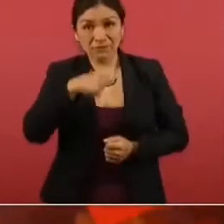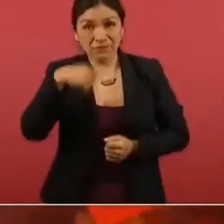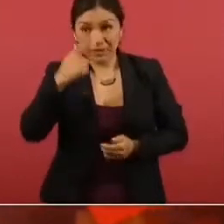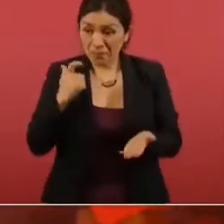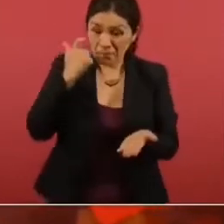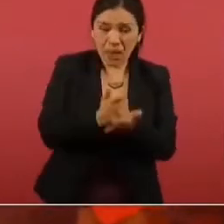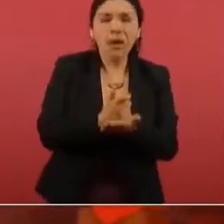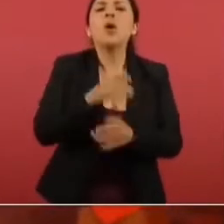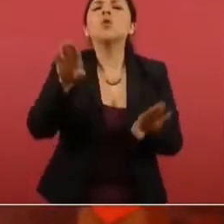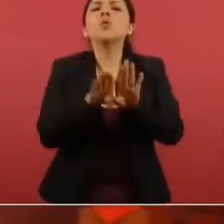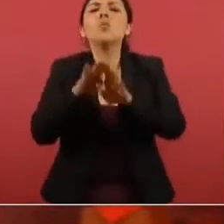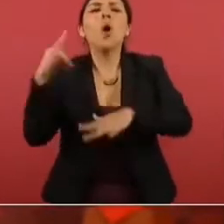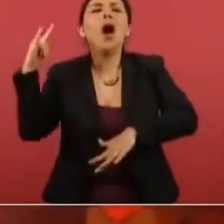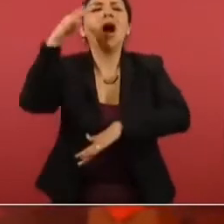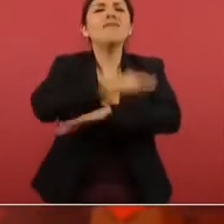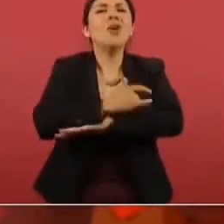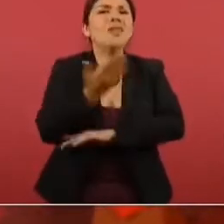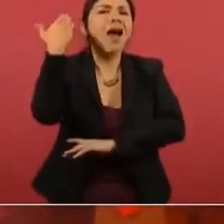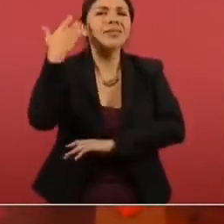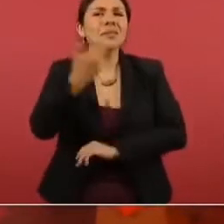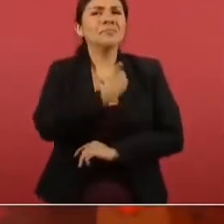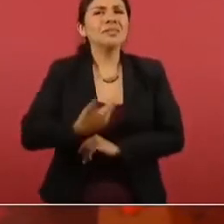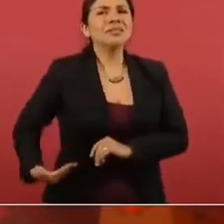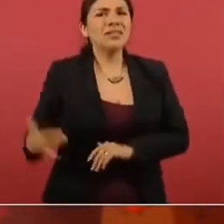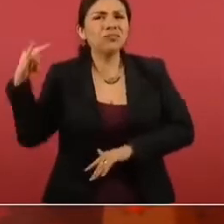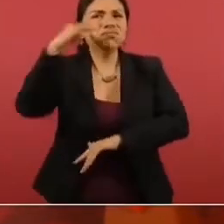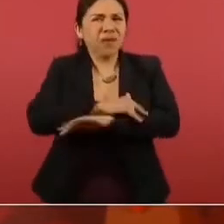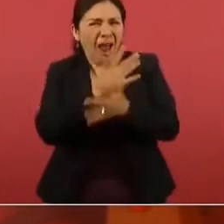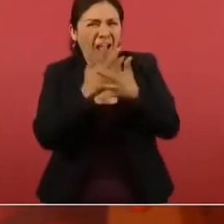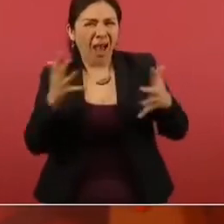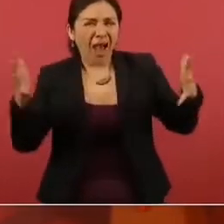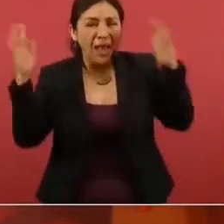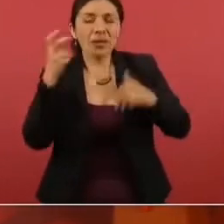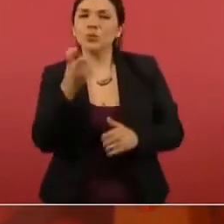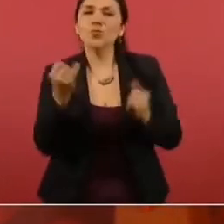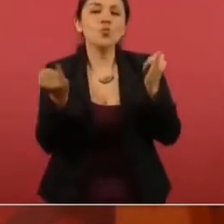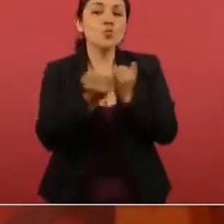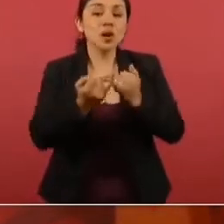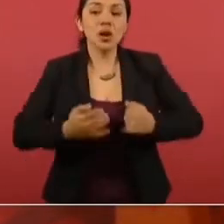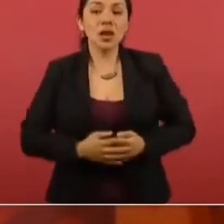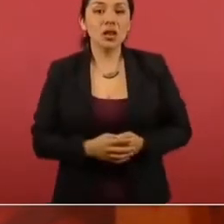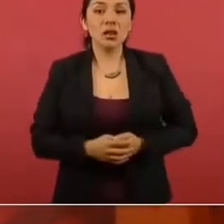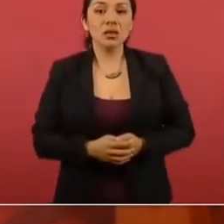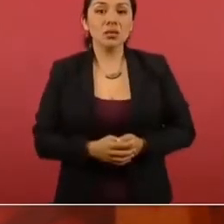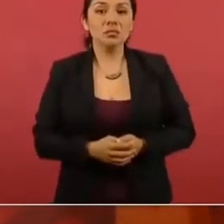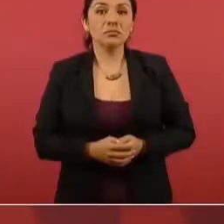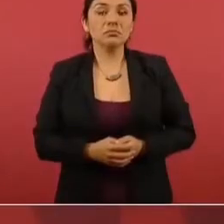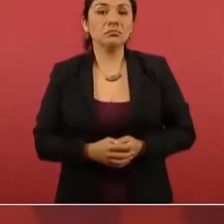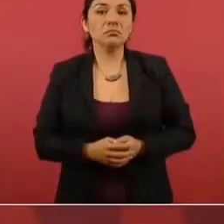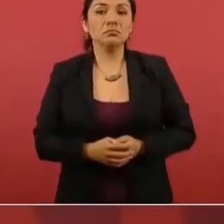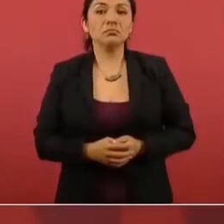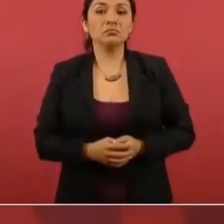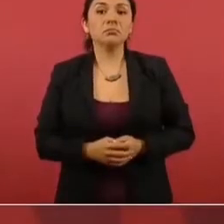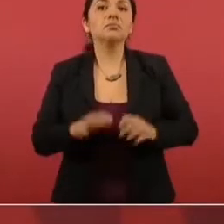Es como el avión presidencial, ya se agotó,